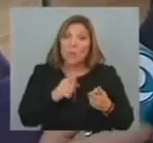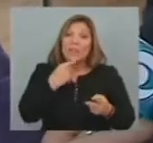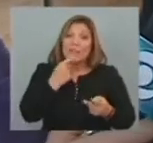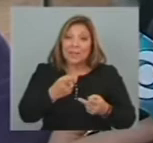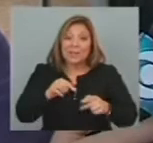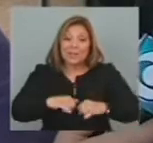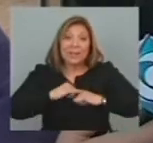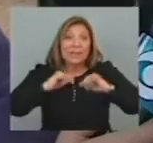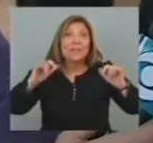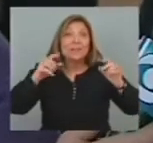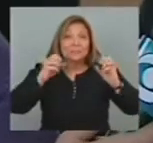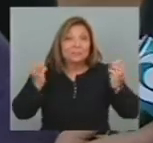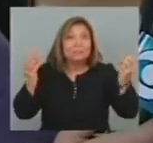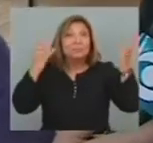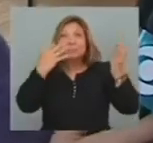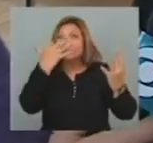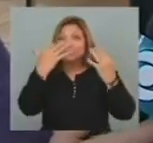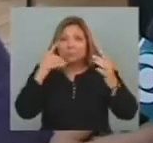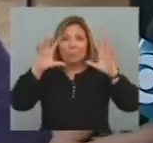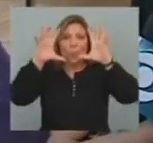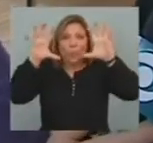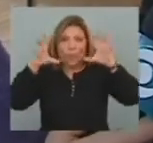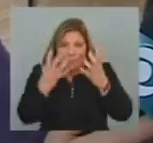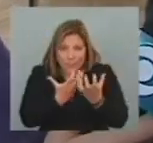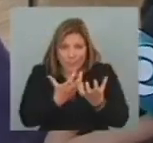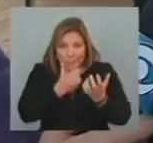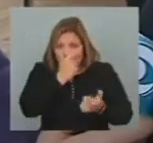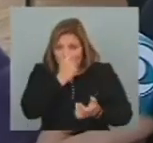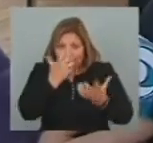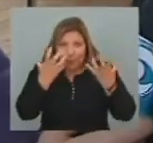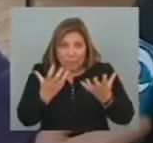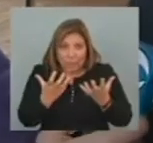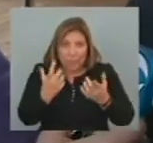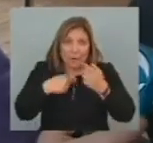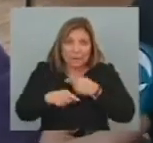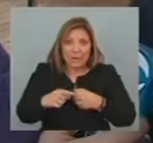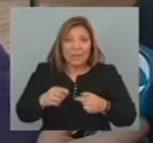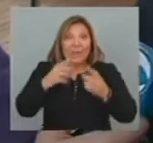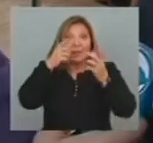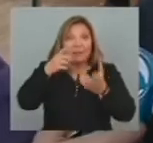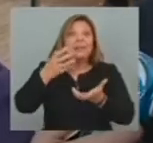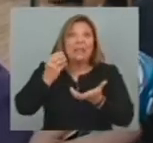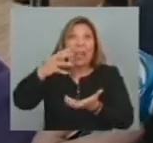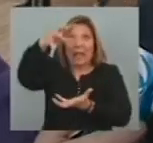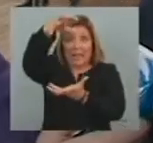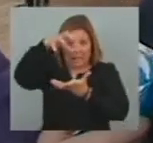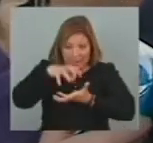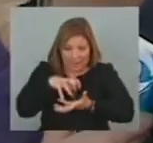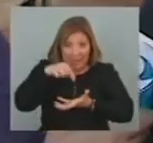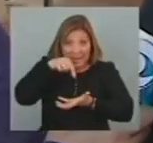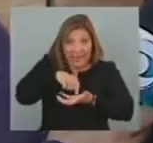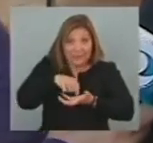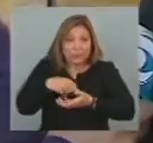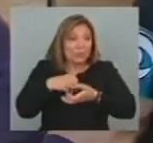Dispersando Por el aire Se concentra Y pasa a ser Un insumo Para la industria De fertilizantes Evitando De esta